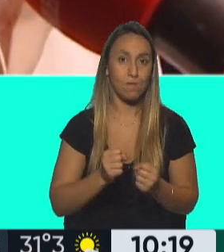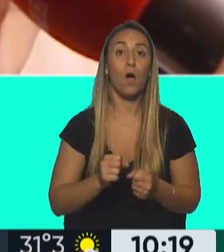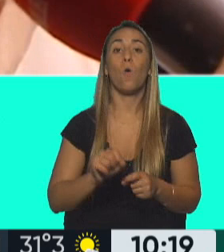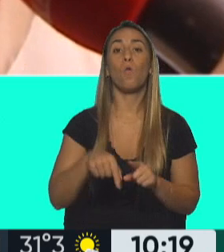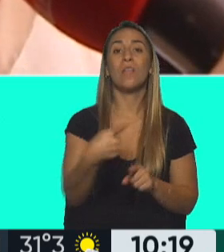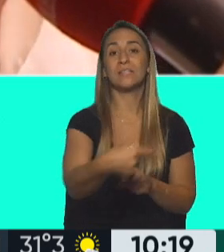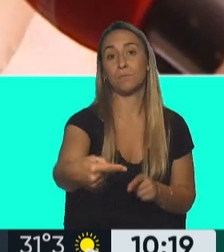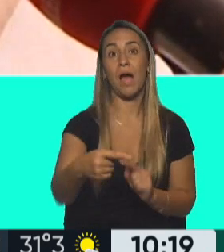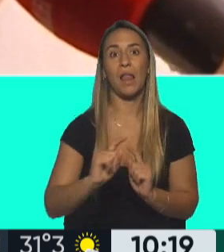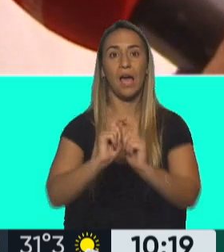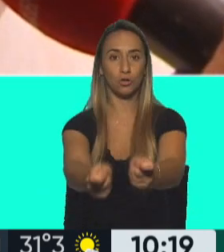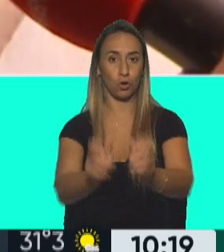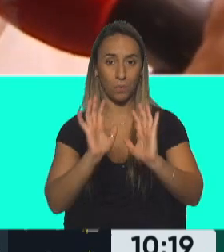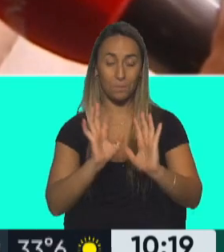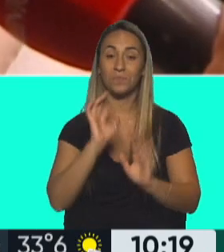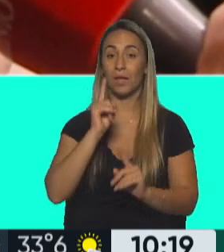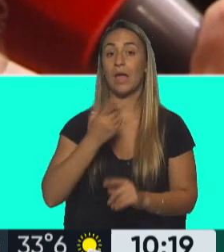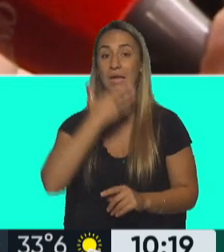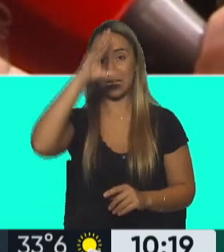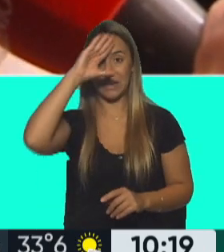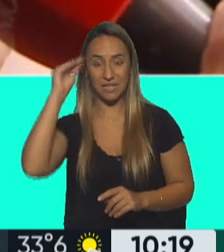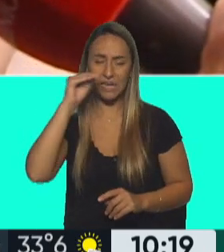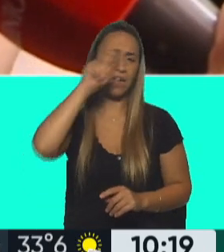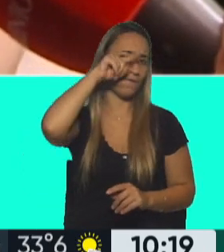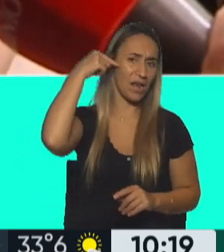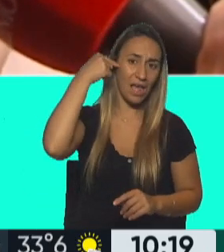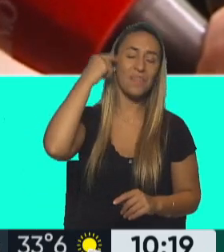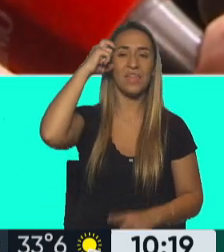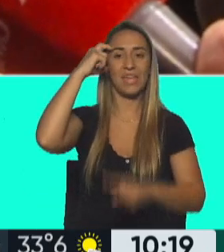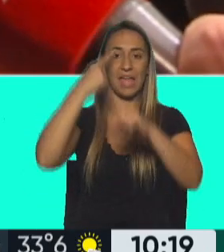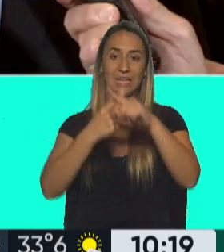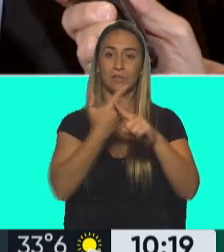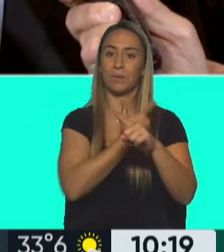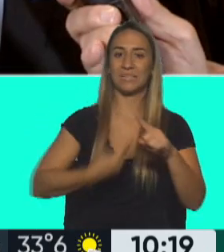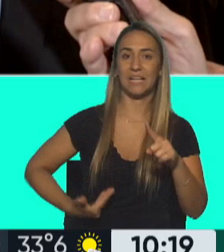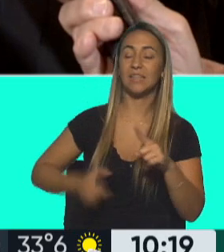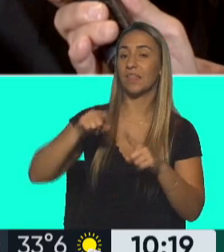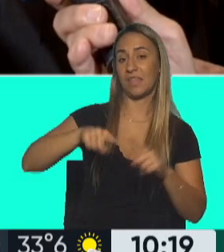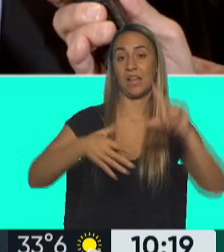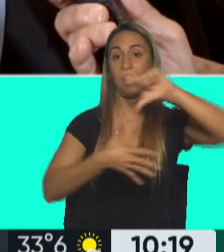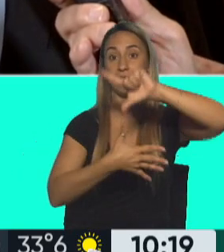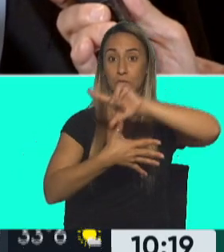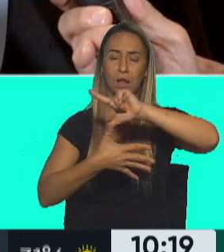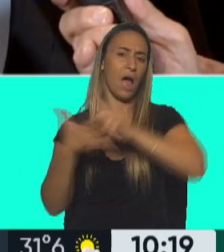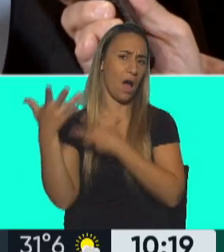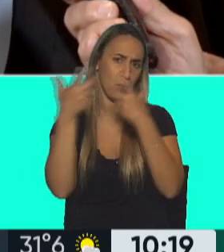de Kirchner y también el presidente Alberto Fernández y claro, los mandatarios y exmandatarios latinoamericanos para apoyar a la vicepresidenta de la nación.